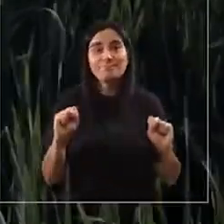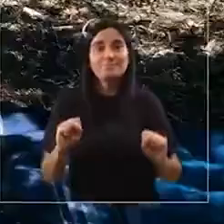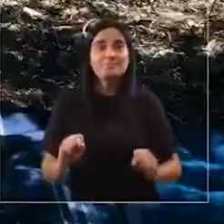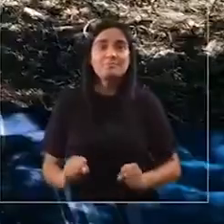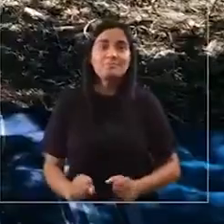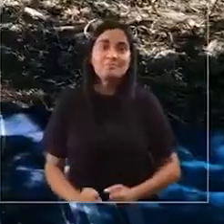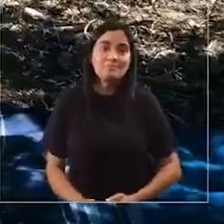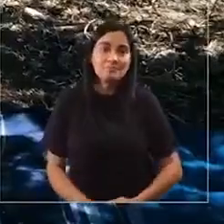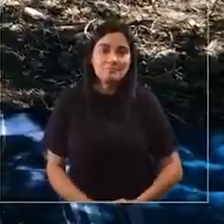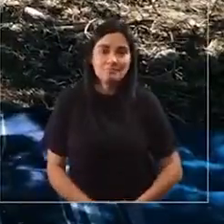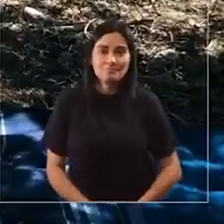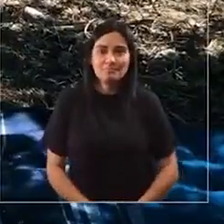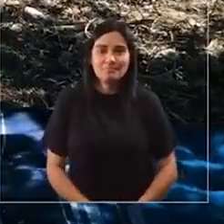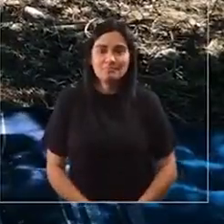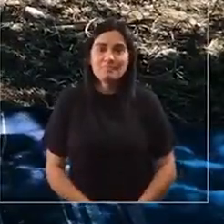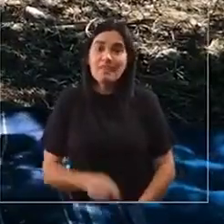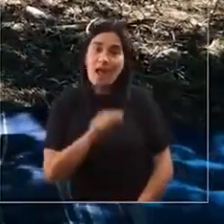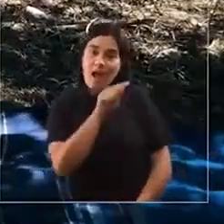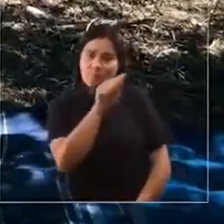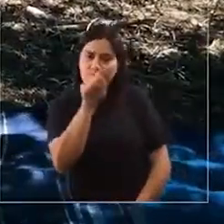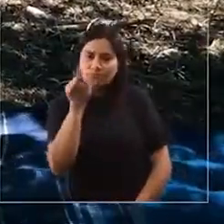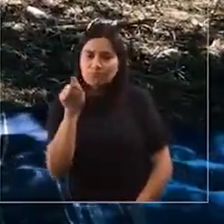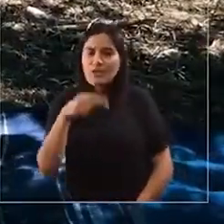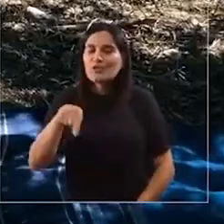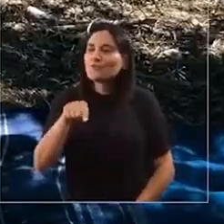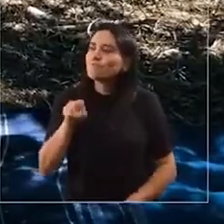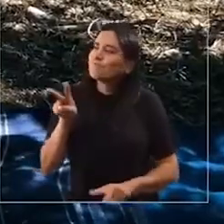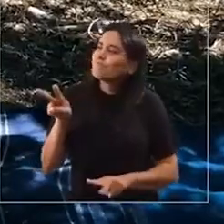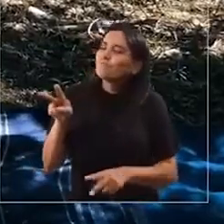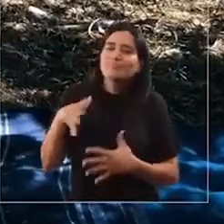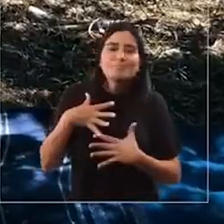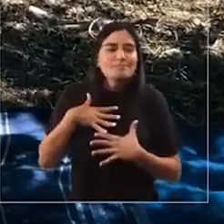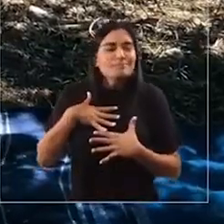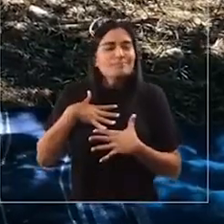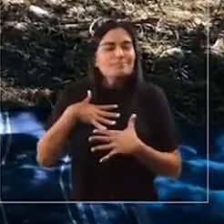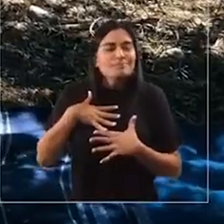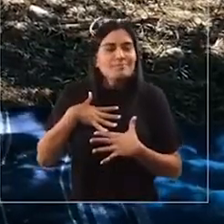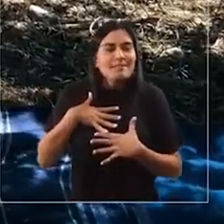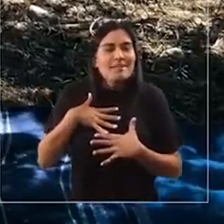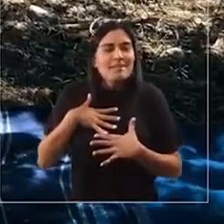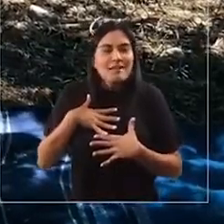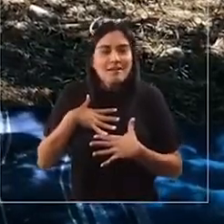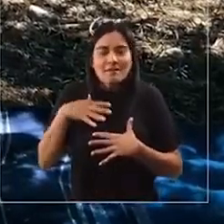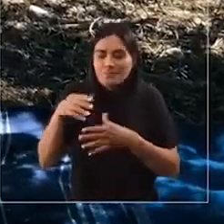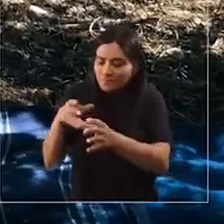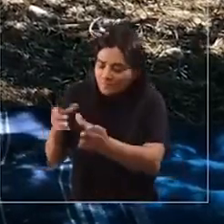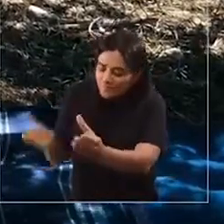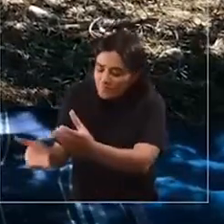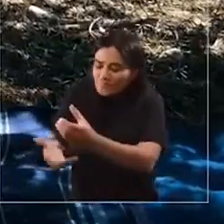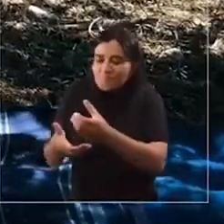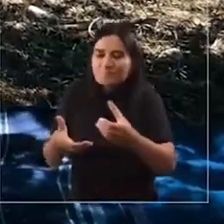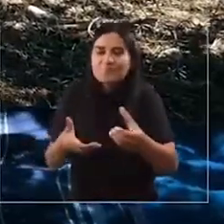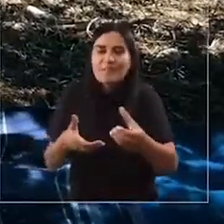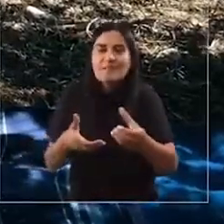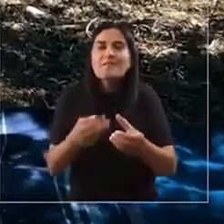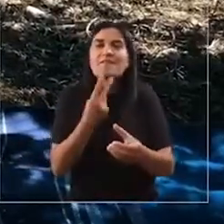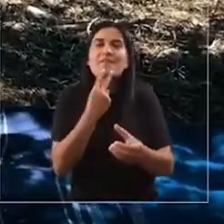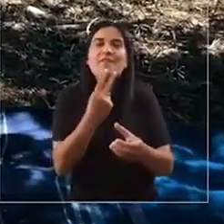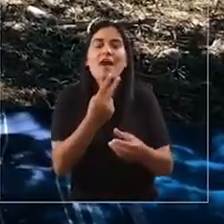A estos lugares nosotros nos inspiramos, sacamos nuestras materias, vivimos, comemos